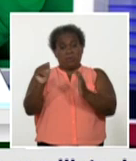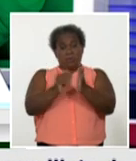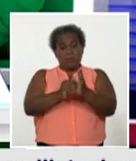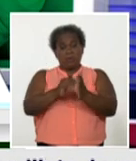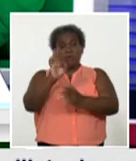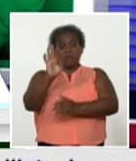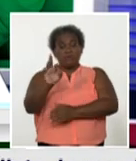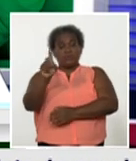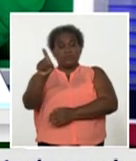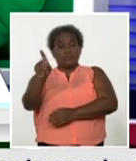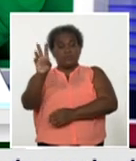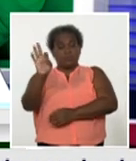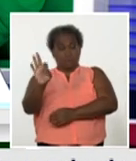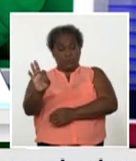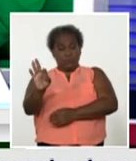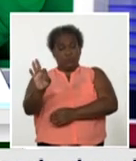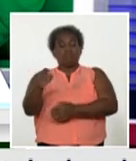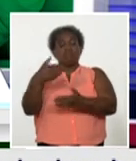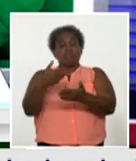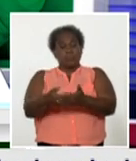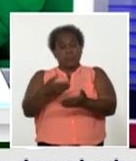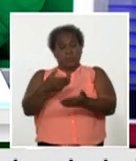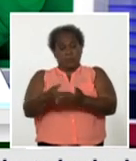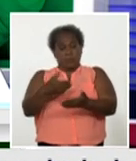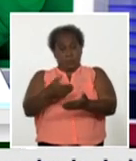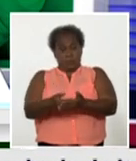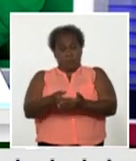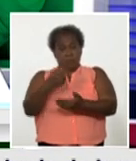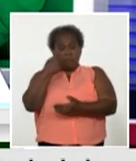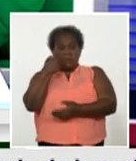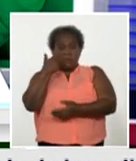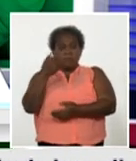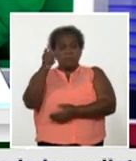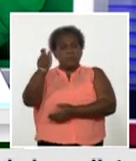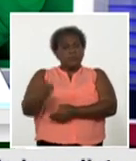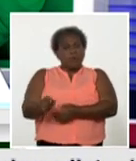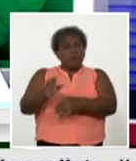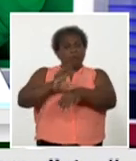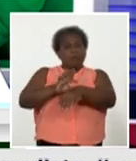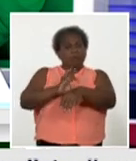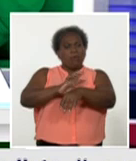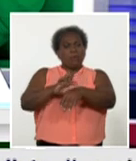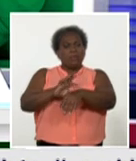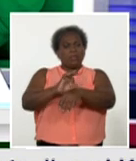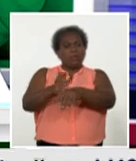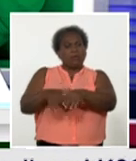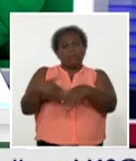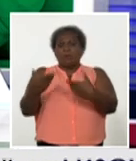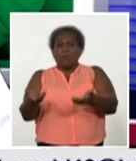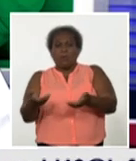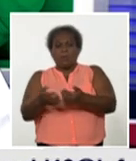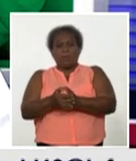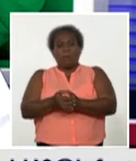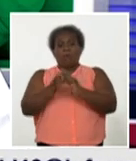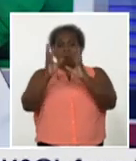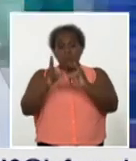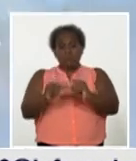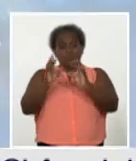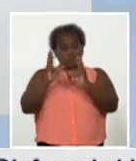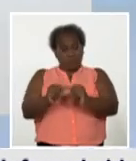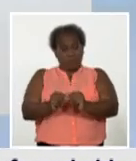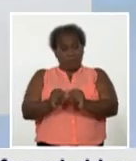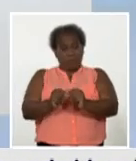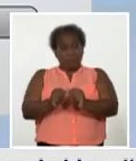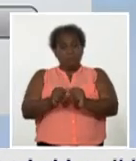pruebas de PCR para el diagnóstico de la enfermedad y como resultado de su análisis, se